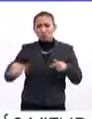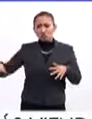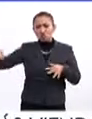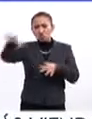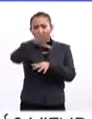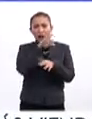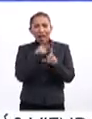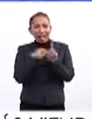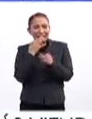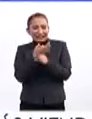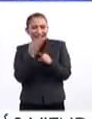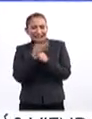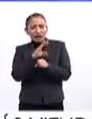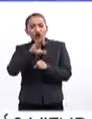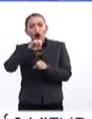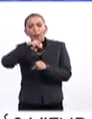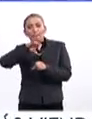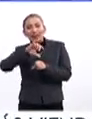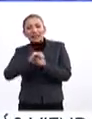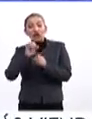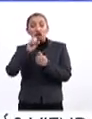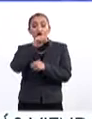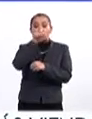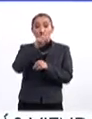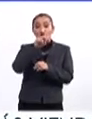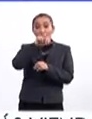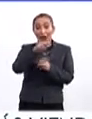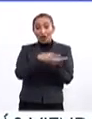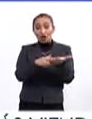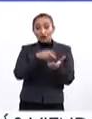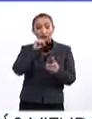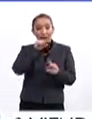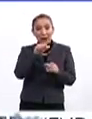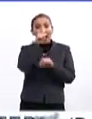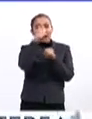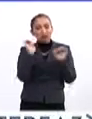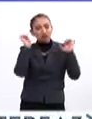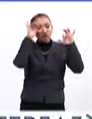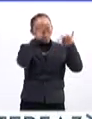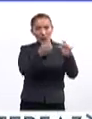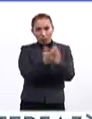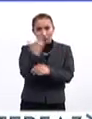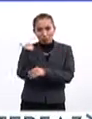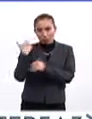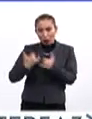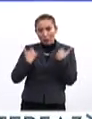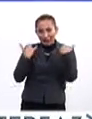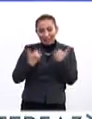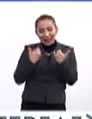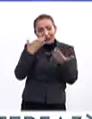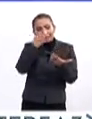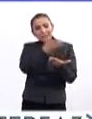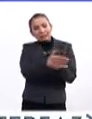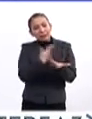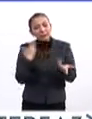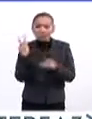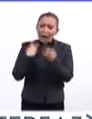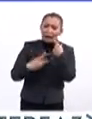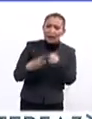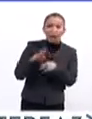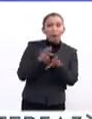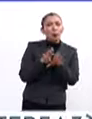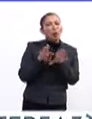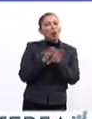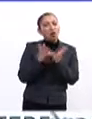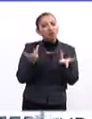¿no? Los cómics, la zona rosa, de pronto, donde también los artistas, estas nuevas generaciones, que venían un